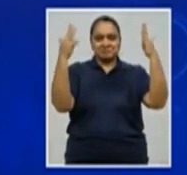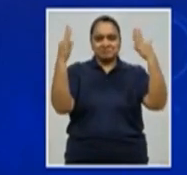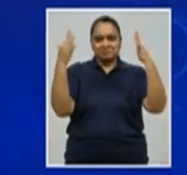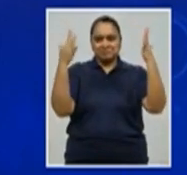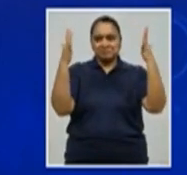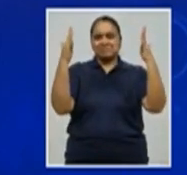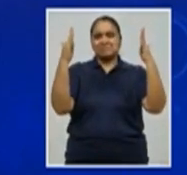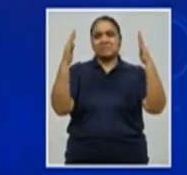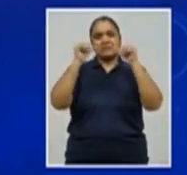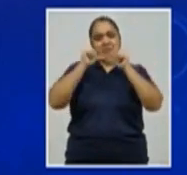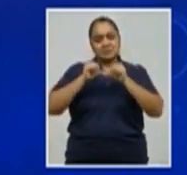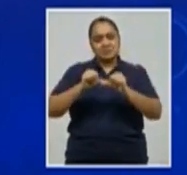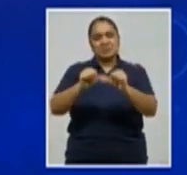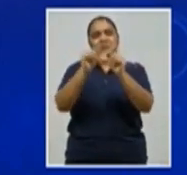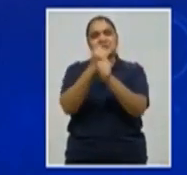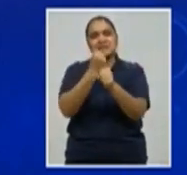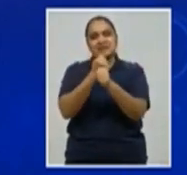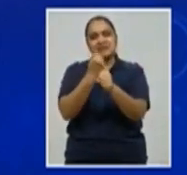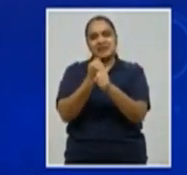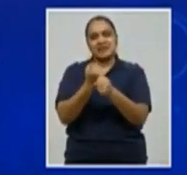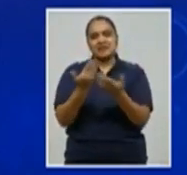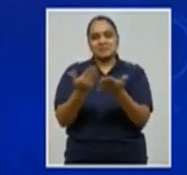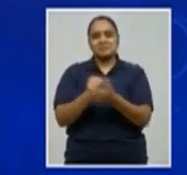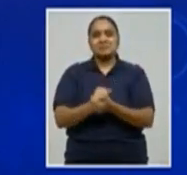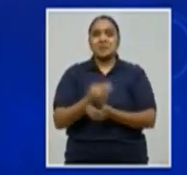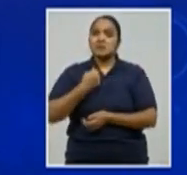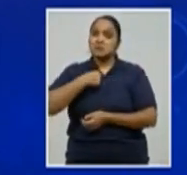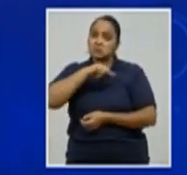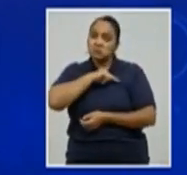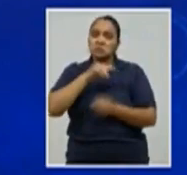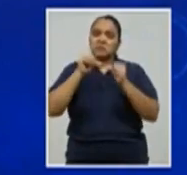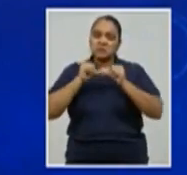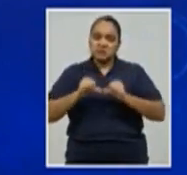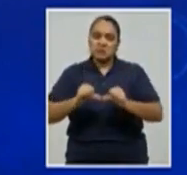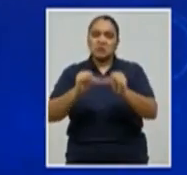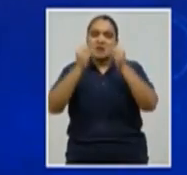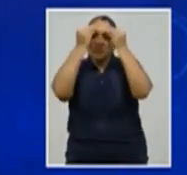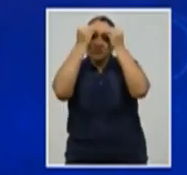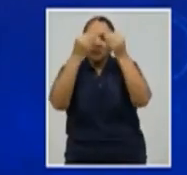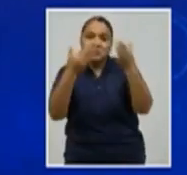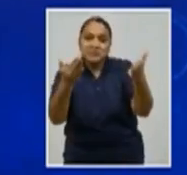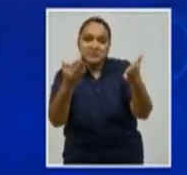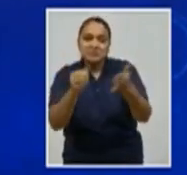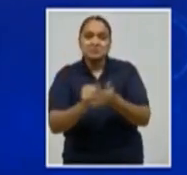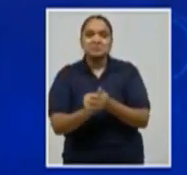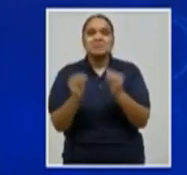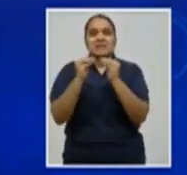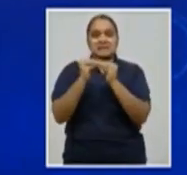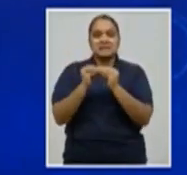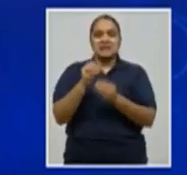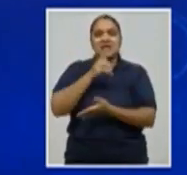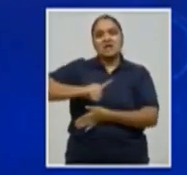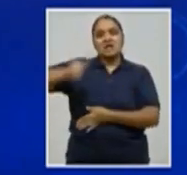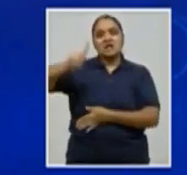para quienes continúan trabajando. Vamos a continuar siempre informándoles. Dios bendiga Honduras.